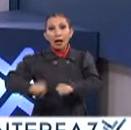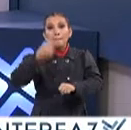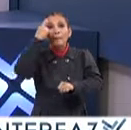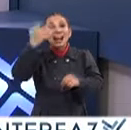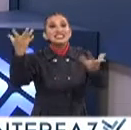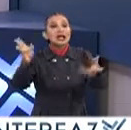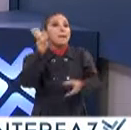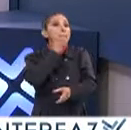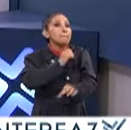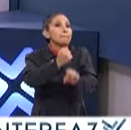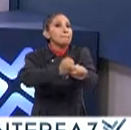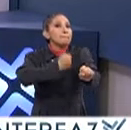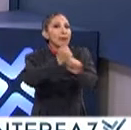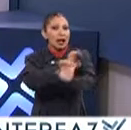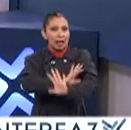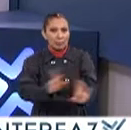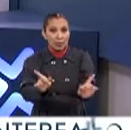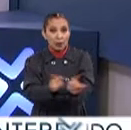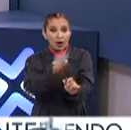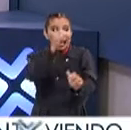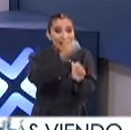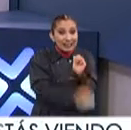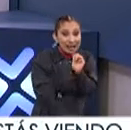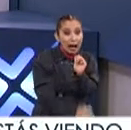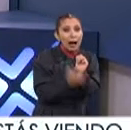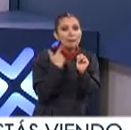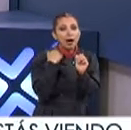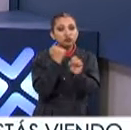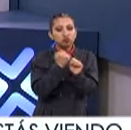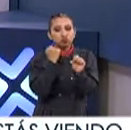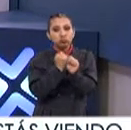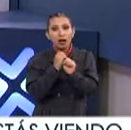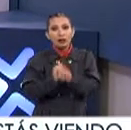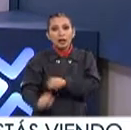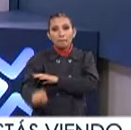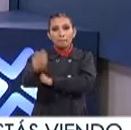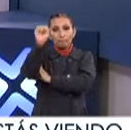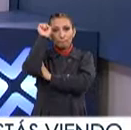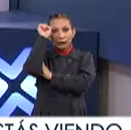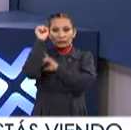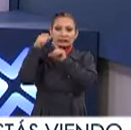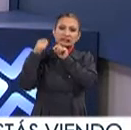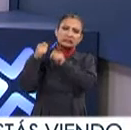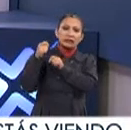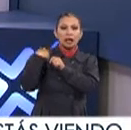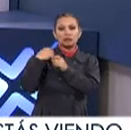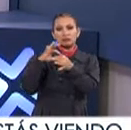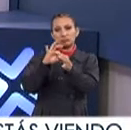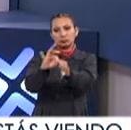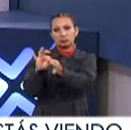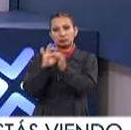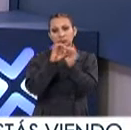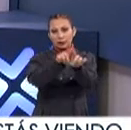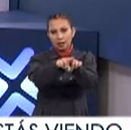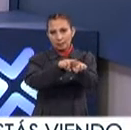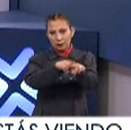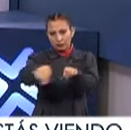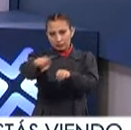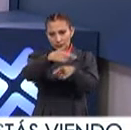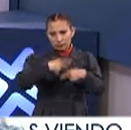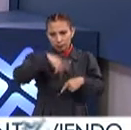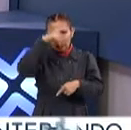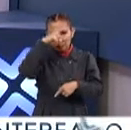realizar Un simulacro Al término del micro simulacro Lo invitamos a levantar El puño derecho Como símbolo De unidad y hermandad En las y los